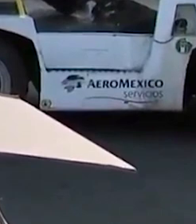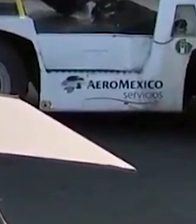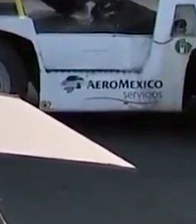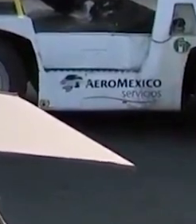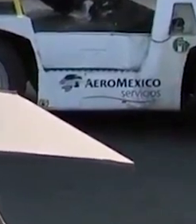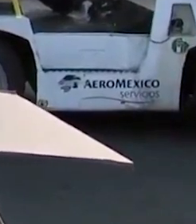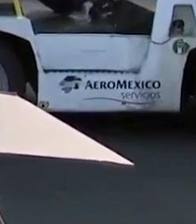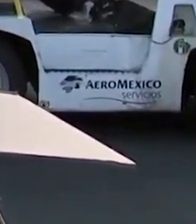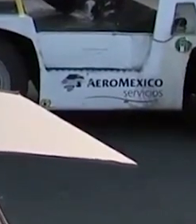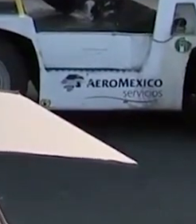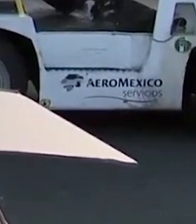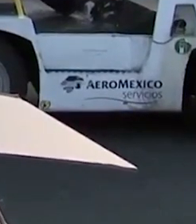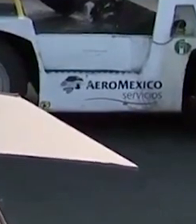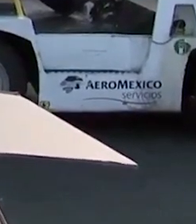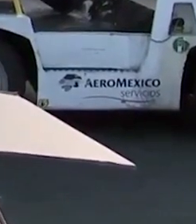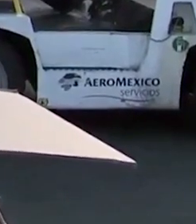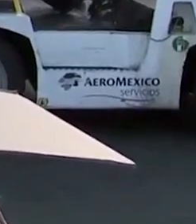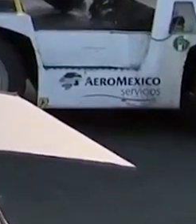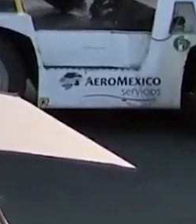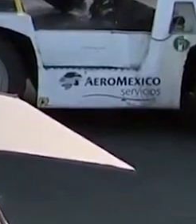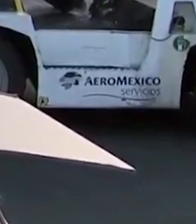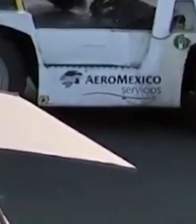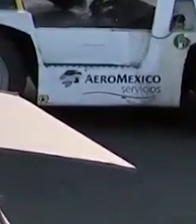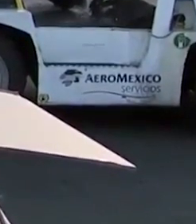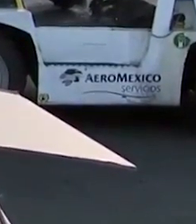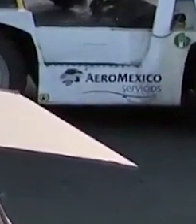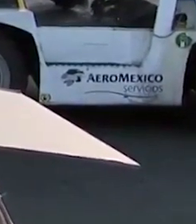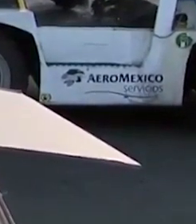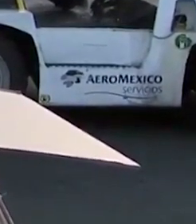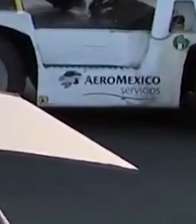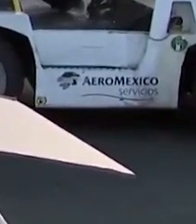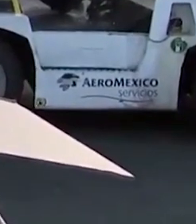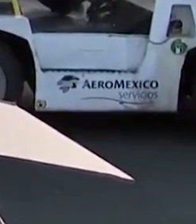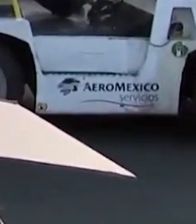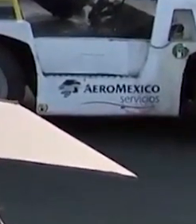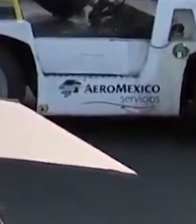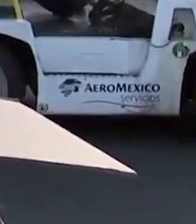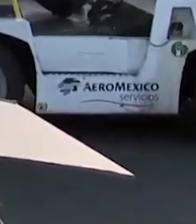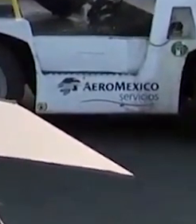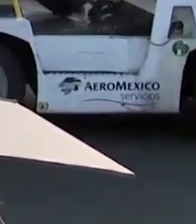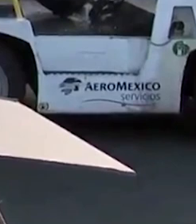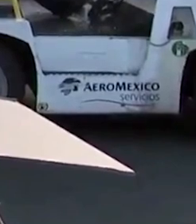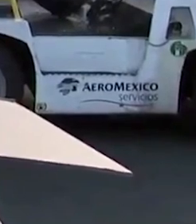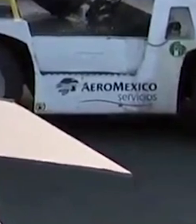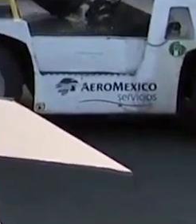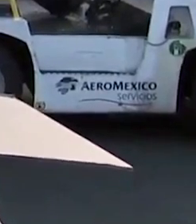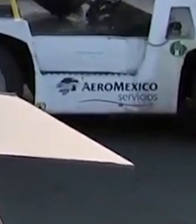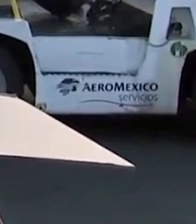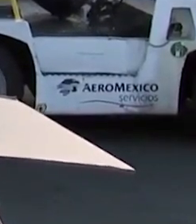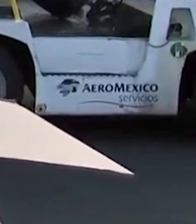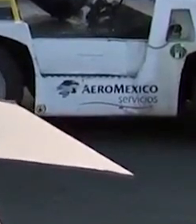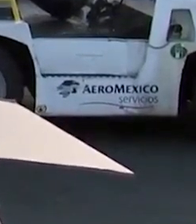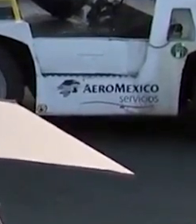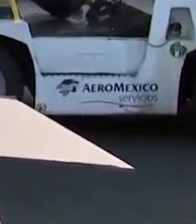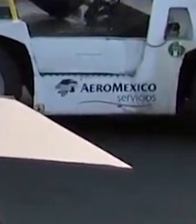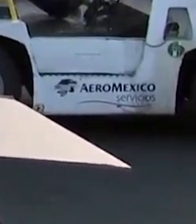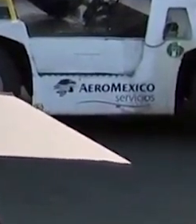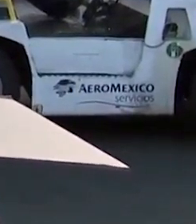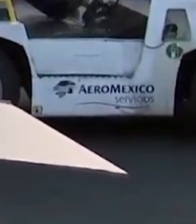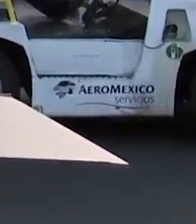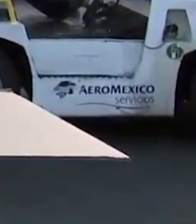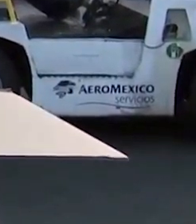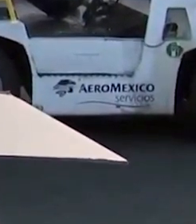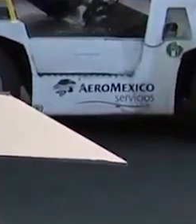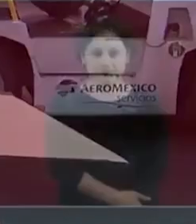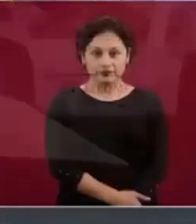recibiendo en este momento, este tipo de insumo en concreto, las mascarillas o caretas transparentes, ya lo habíamos recibido, hemos recibido muchos